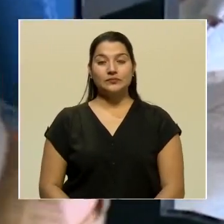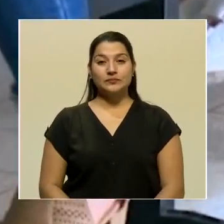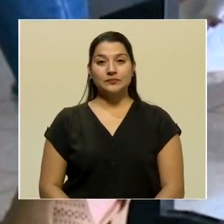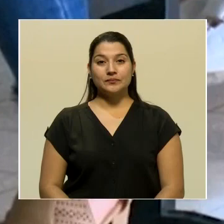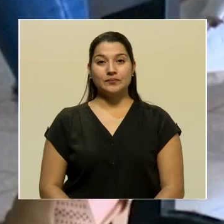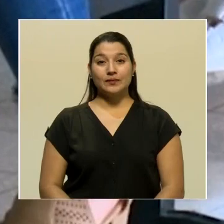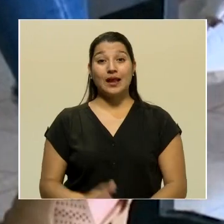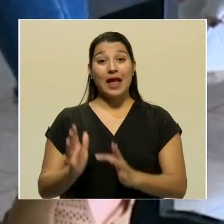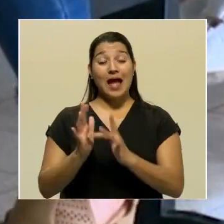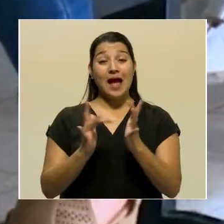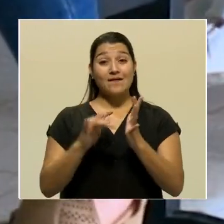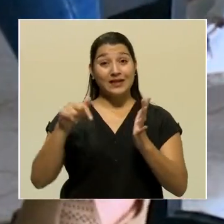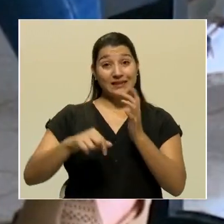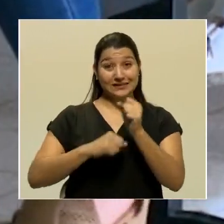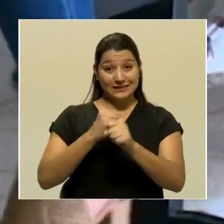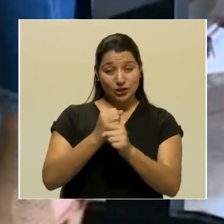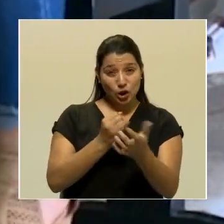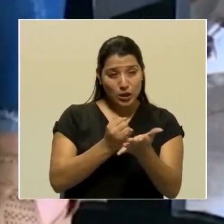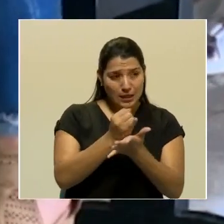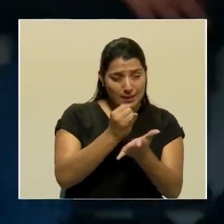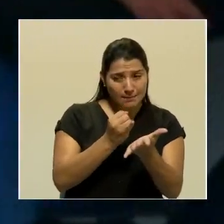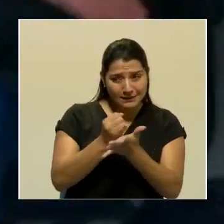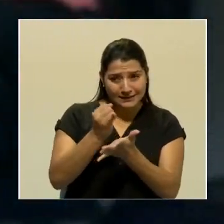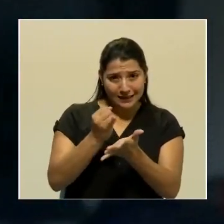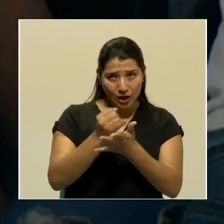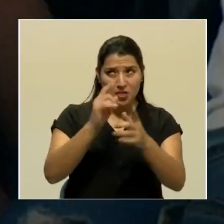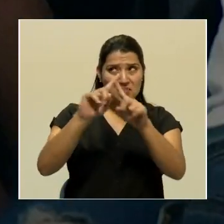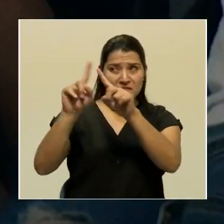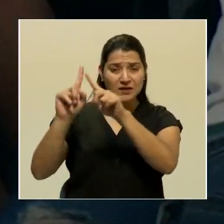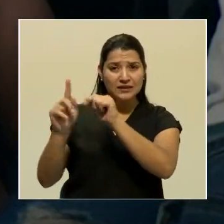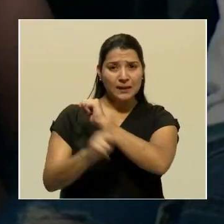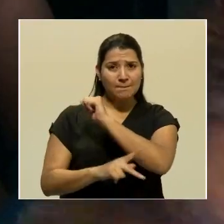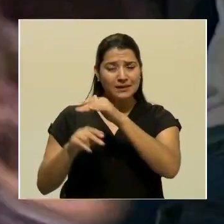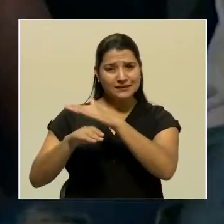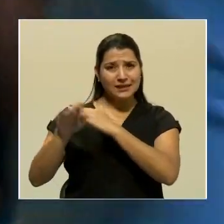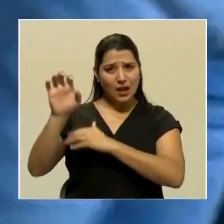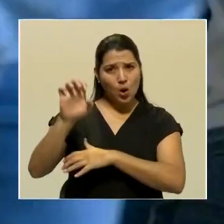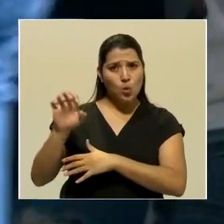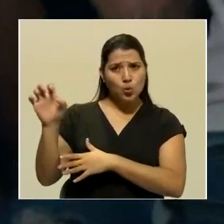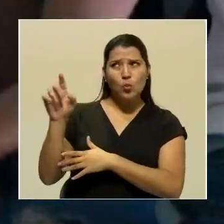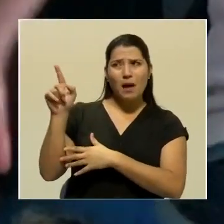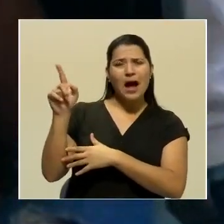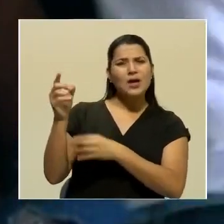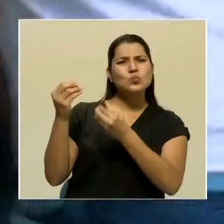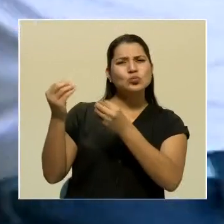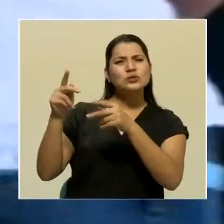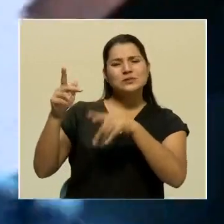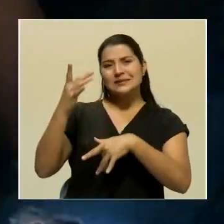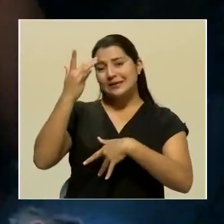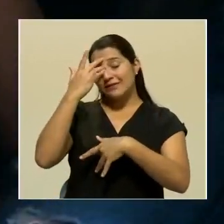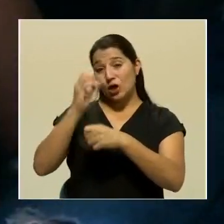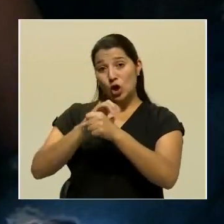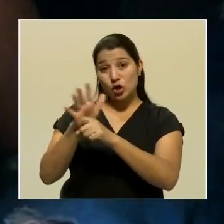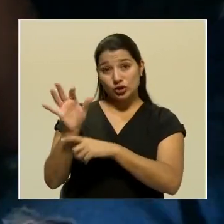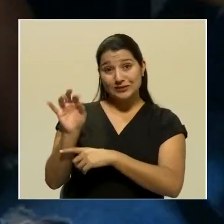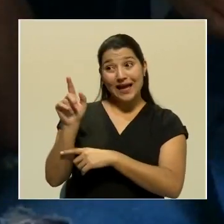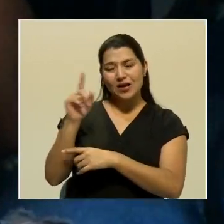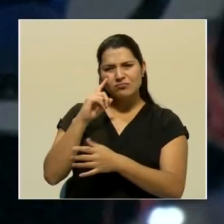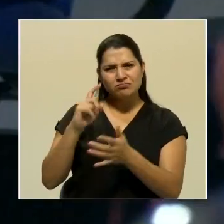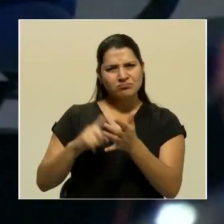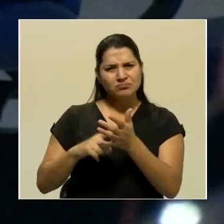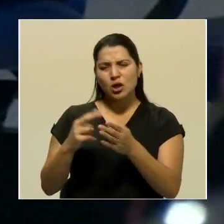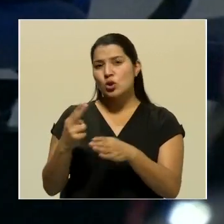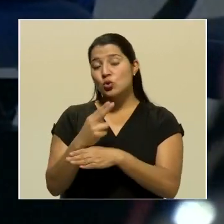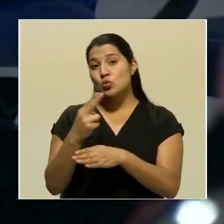En abril de este año, investigadores de varios países europeos con un alto número de casos de COVID-19 reconocieron un nuevo